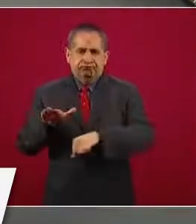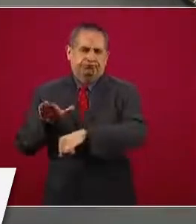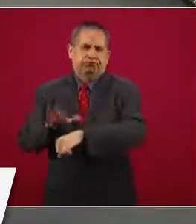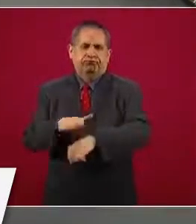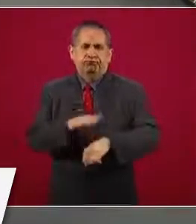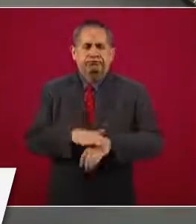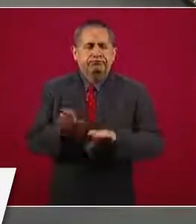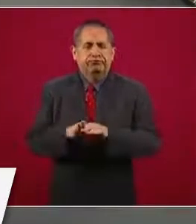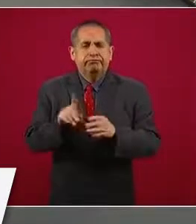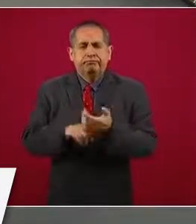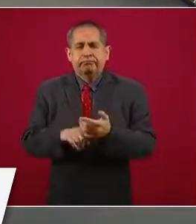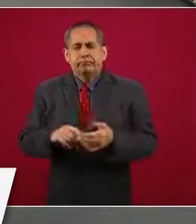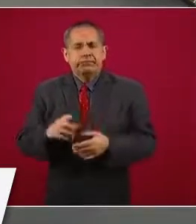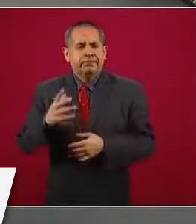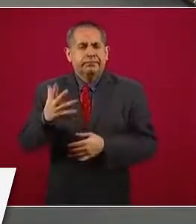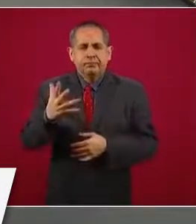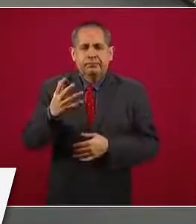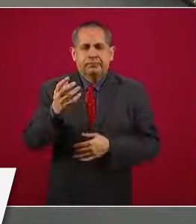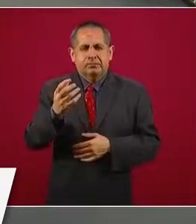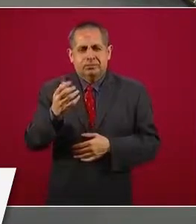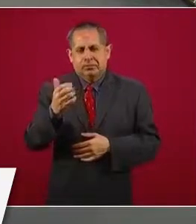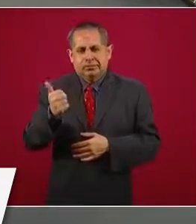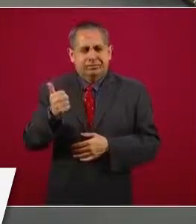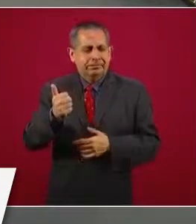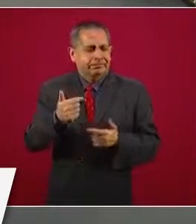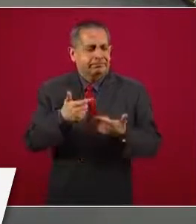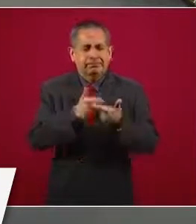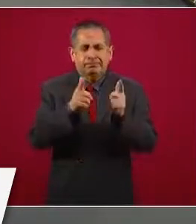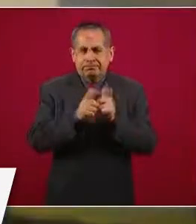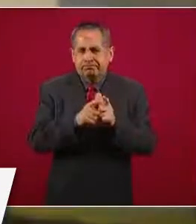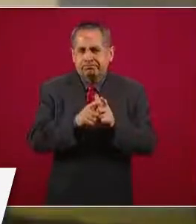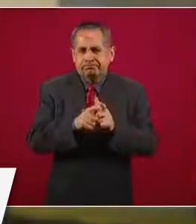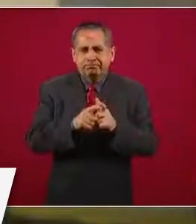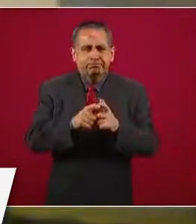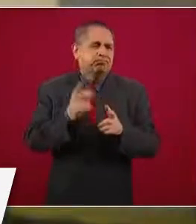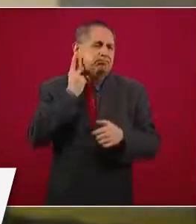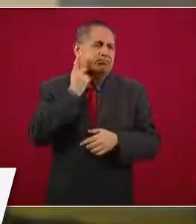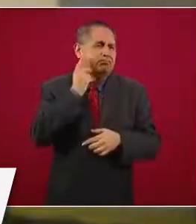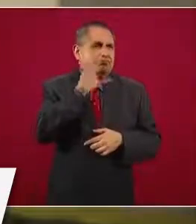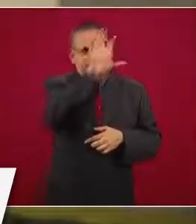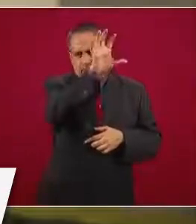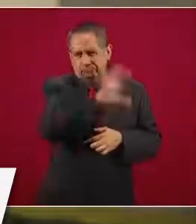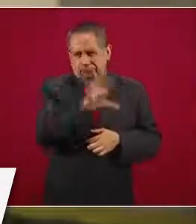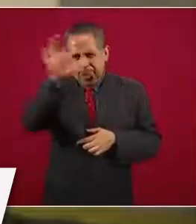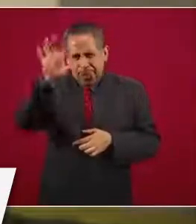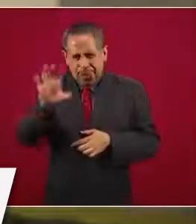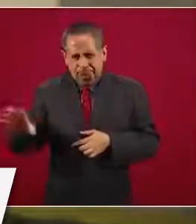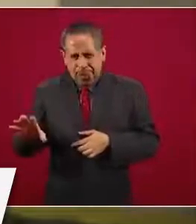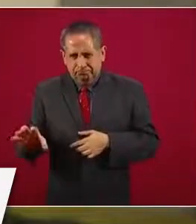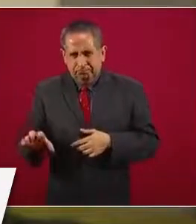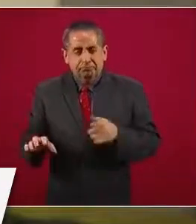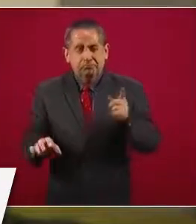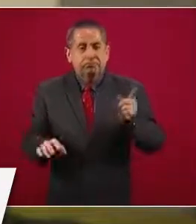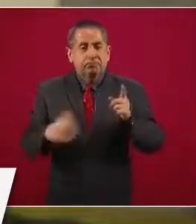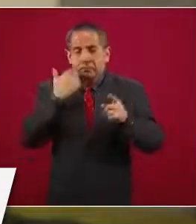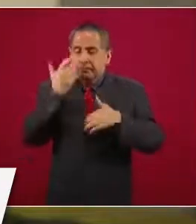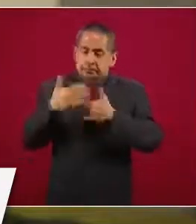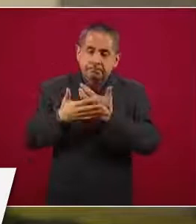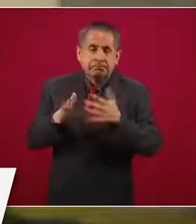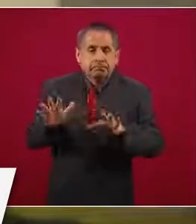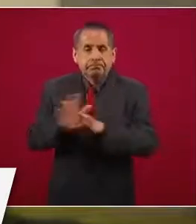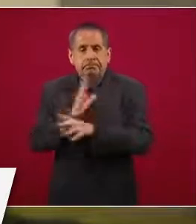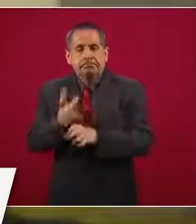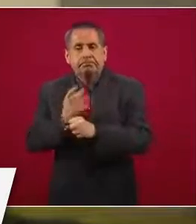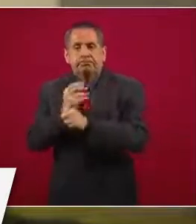que en cinco o más legislaturas de los estados pretenden hacer reformas